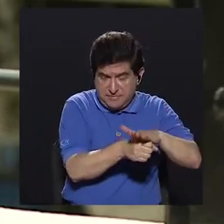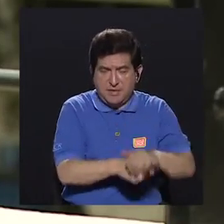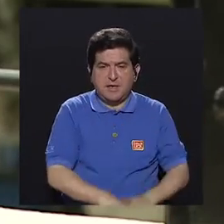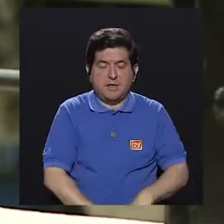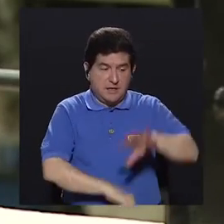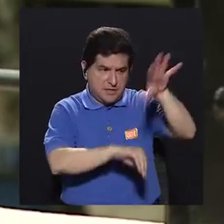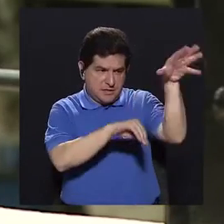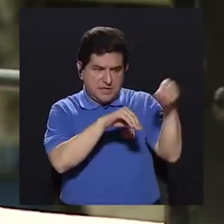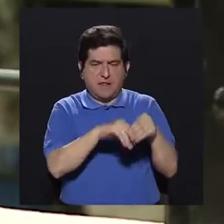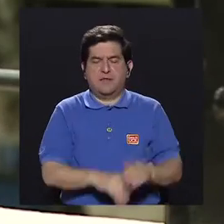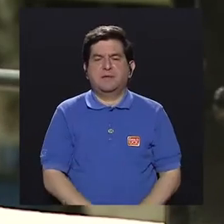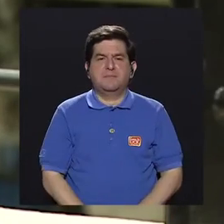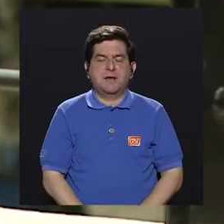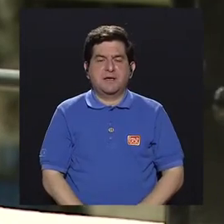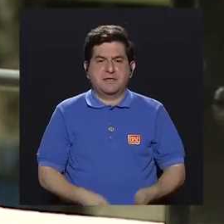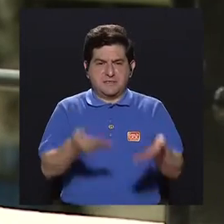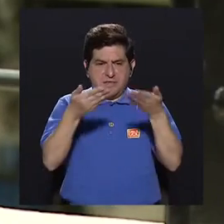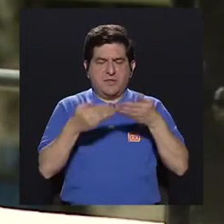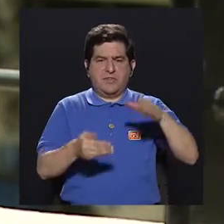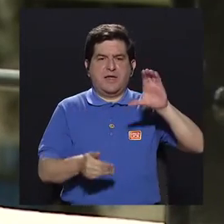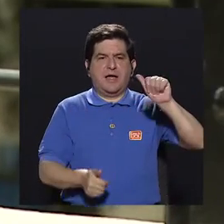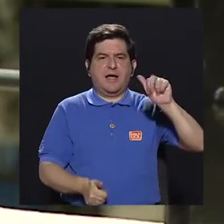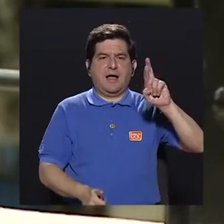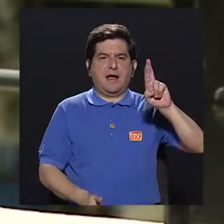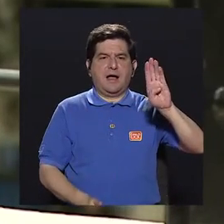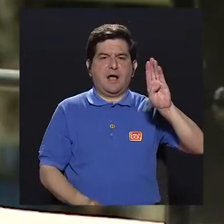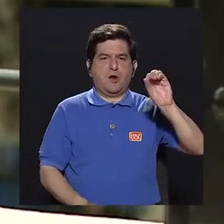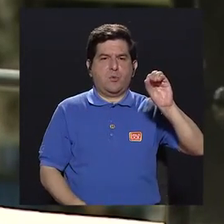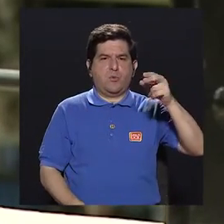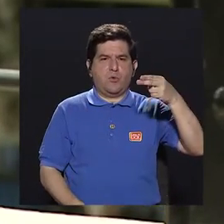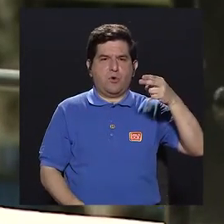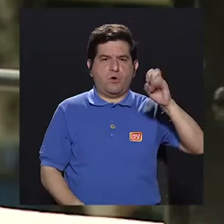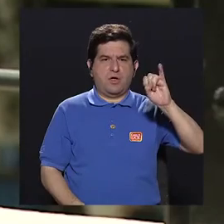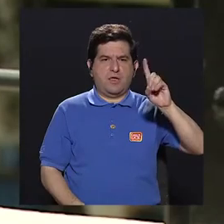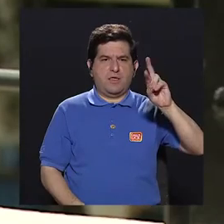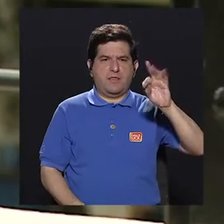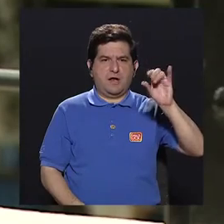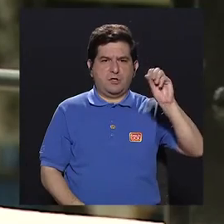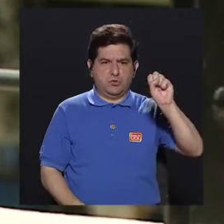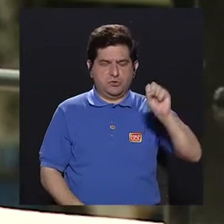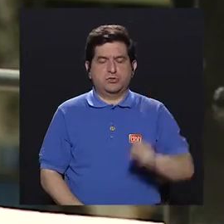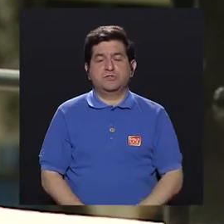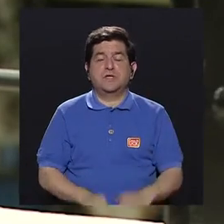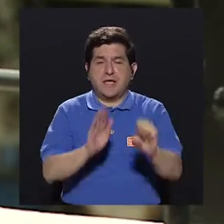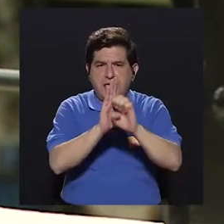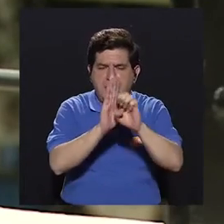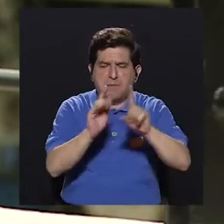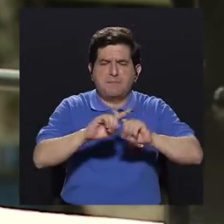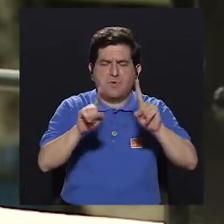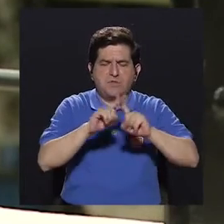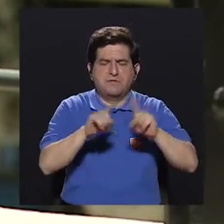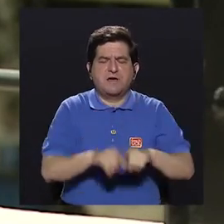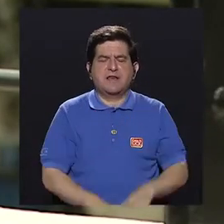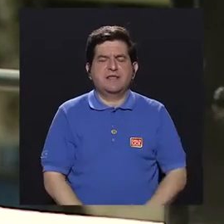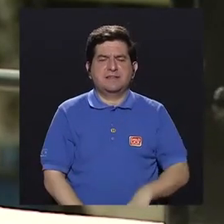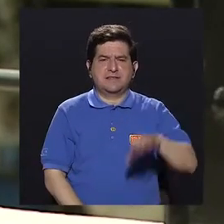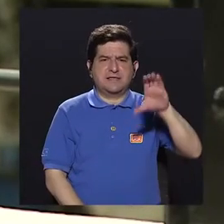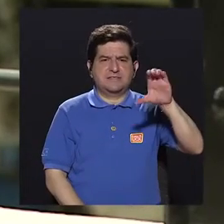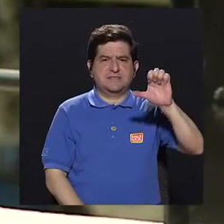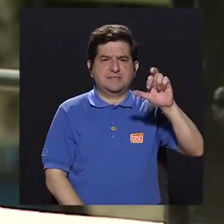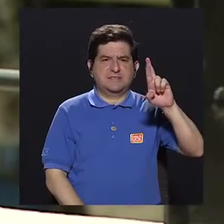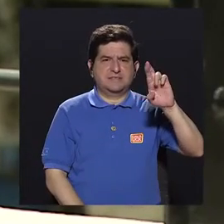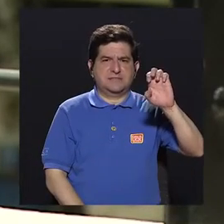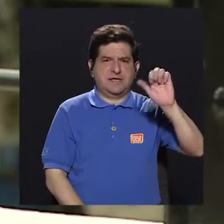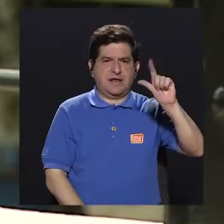aparte de brindarnos carbohidratos, como es el caso, por ejemplo, de los cereales, ¿verdad? La avena, el maíz,